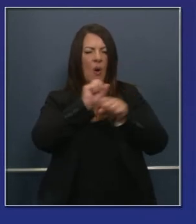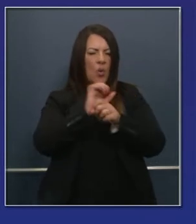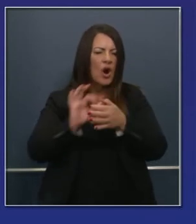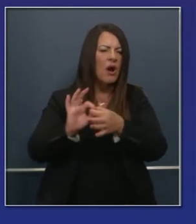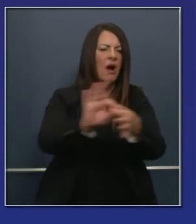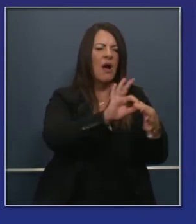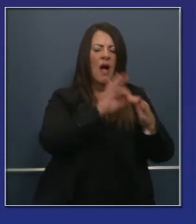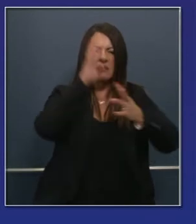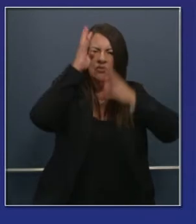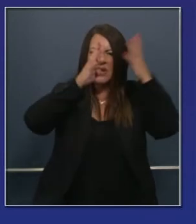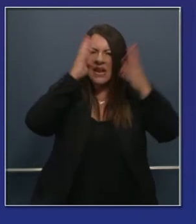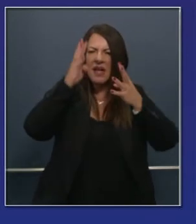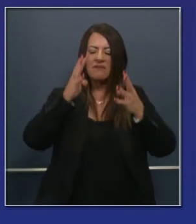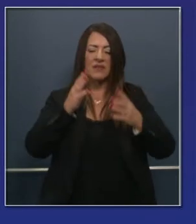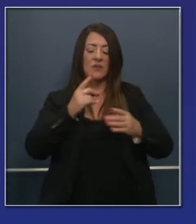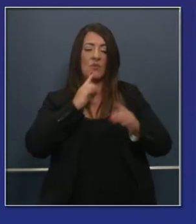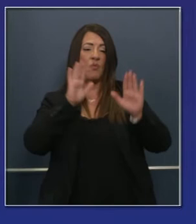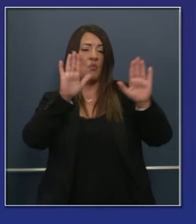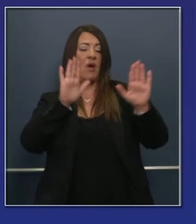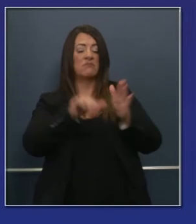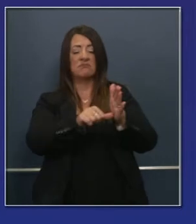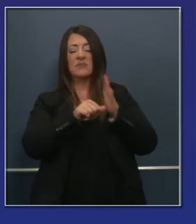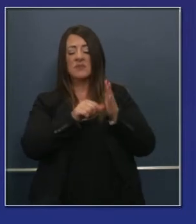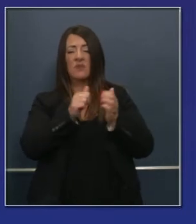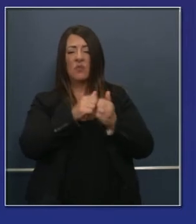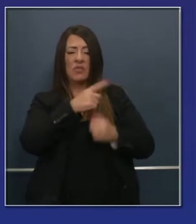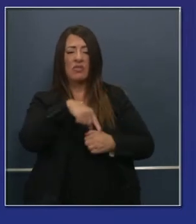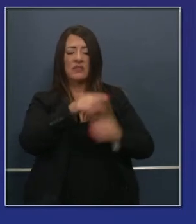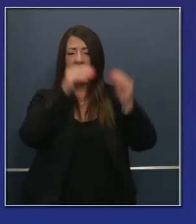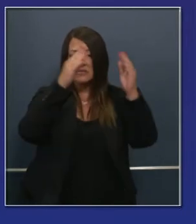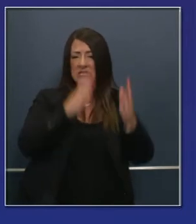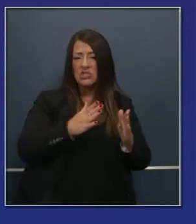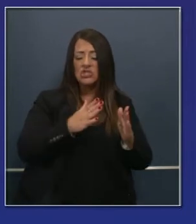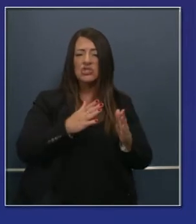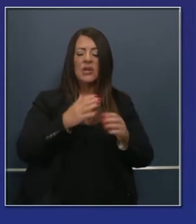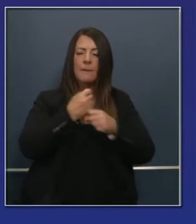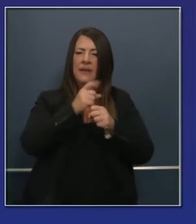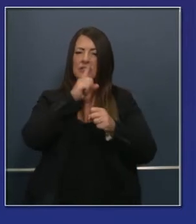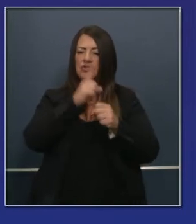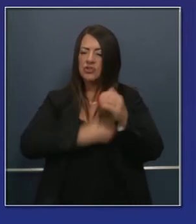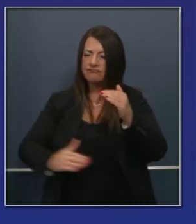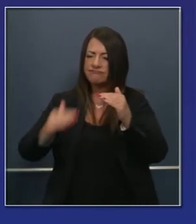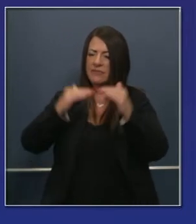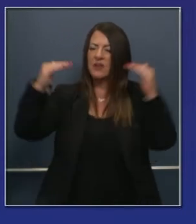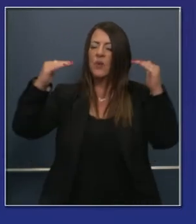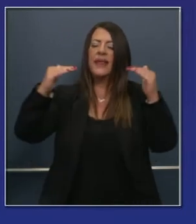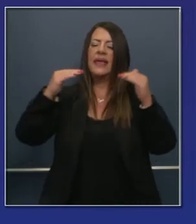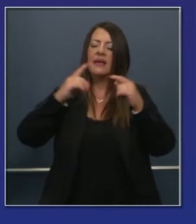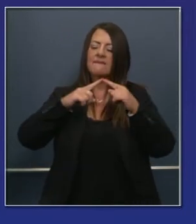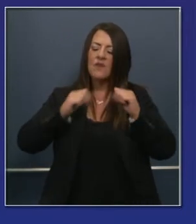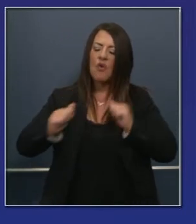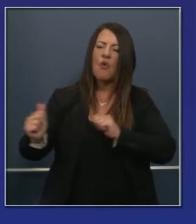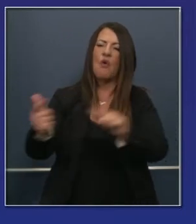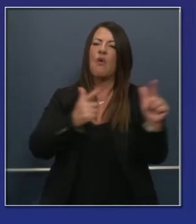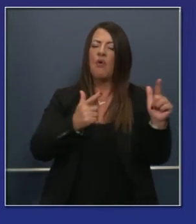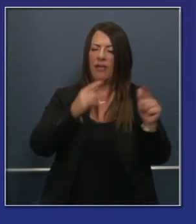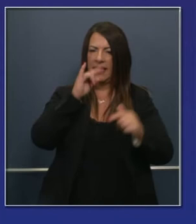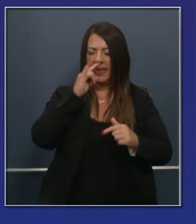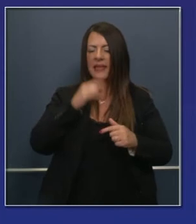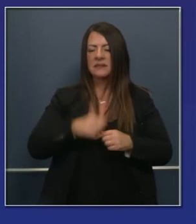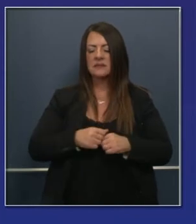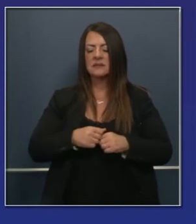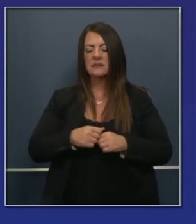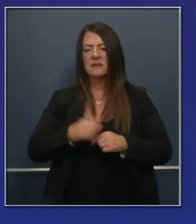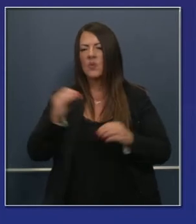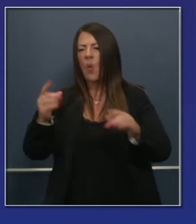mundo se está esforzando. La creatividad que nuestros docentes están haciendo para mantener la equidad es muy